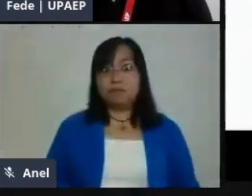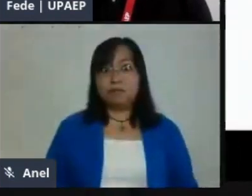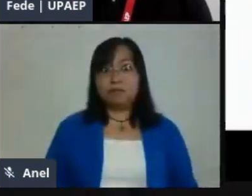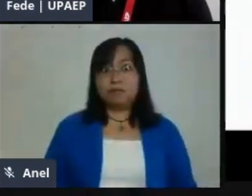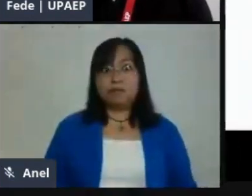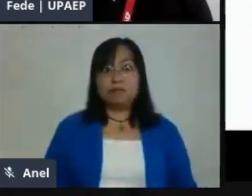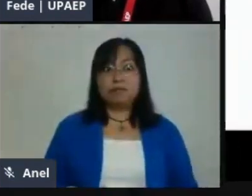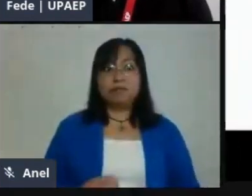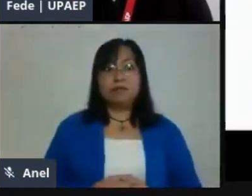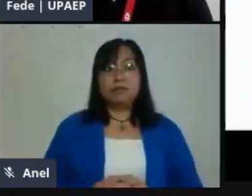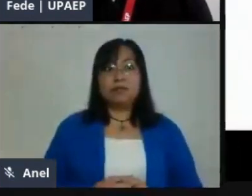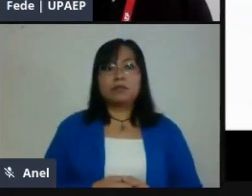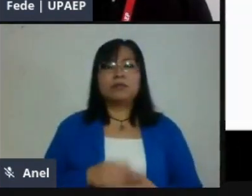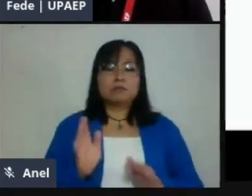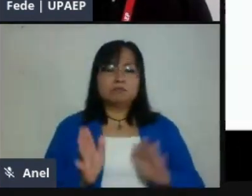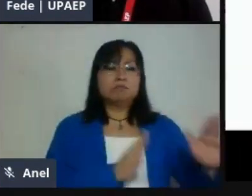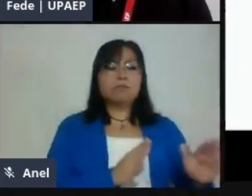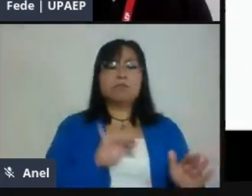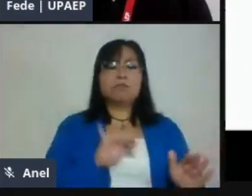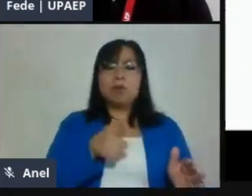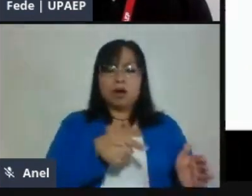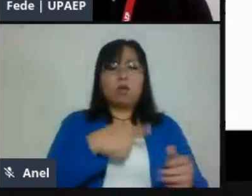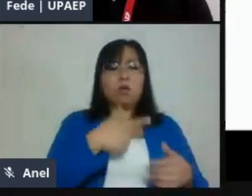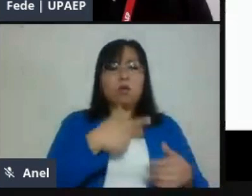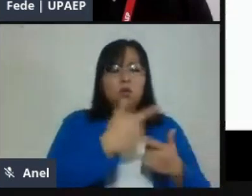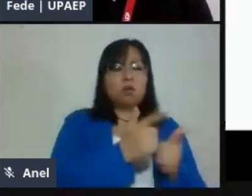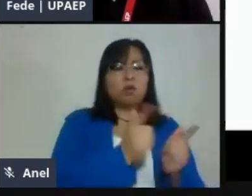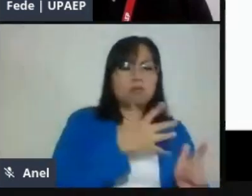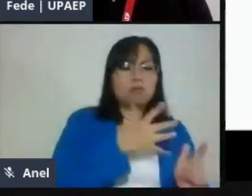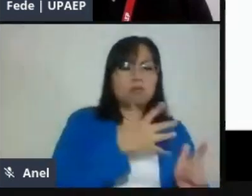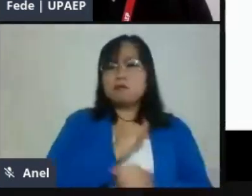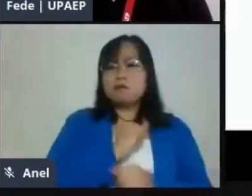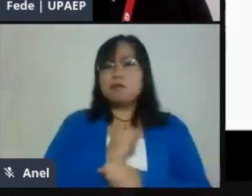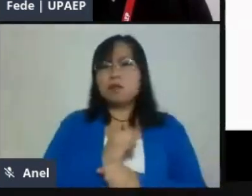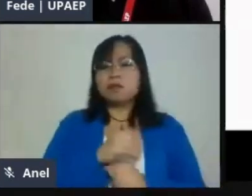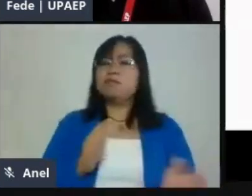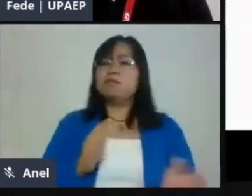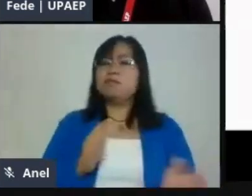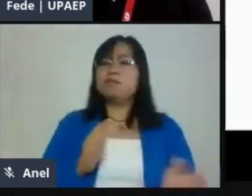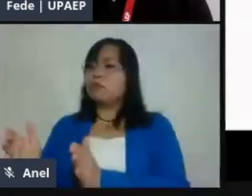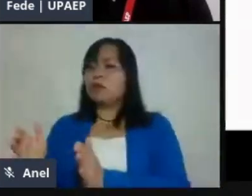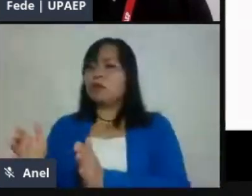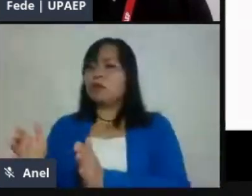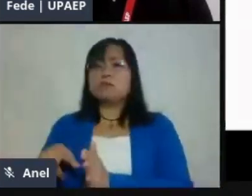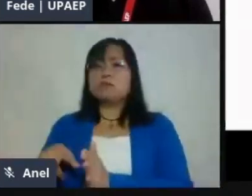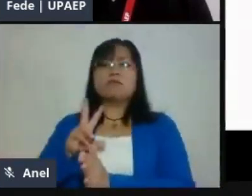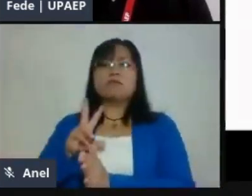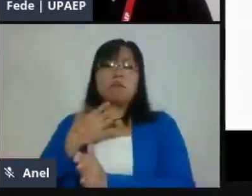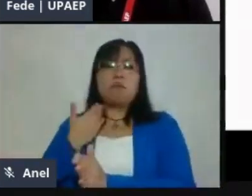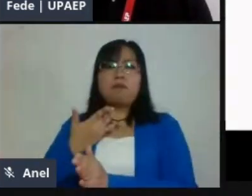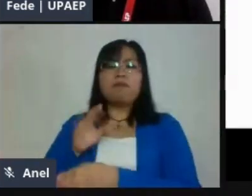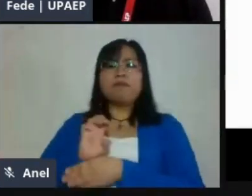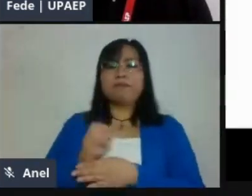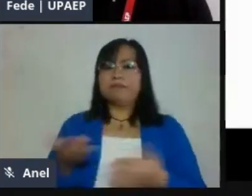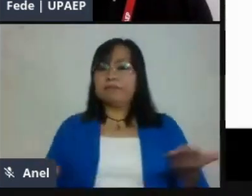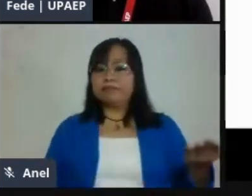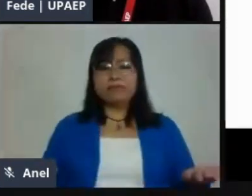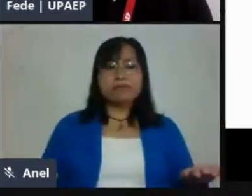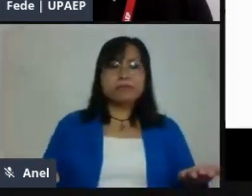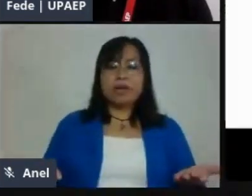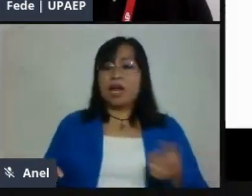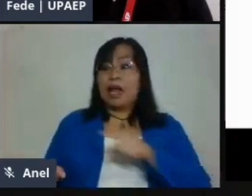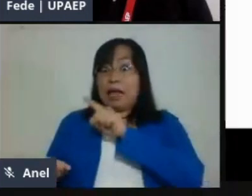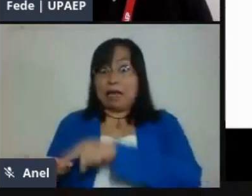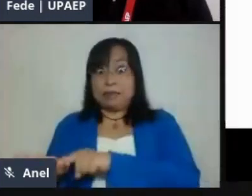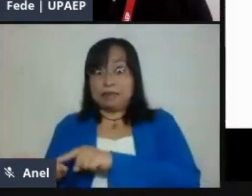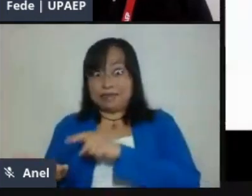Como sociedad estamos consumiendo tanto internet que las compañías no se están